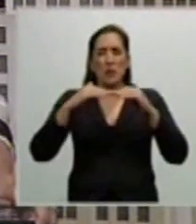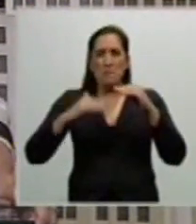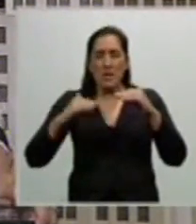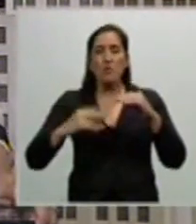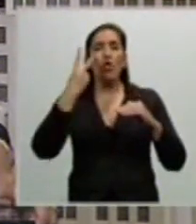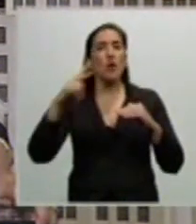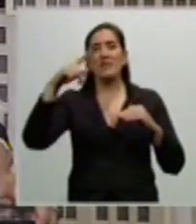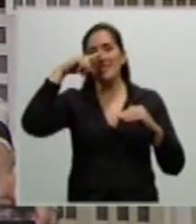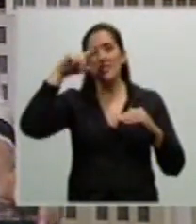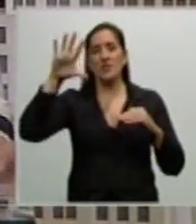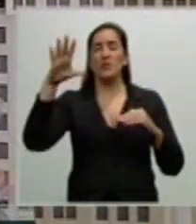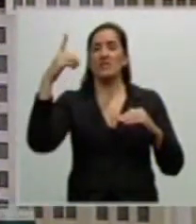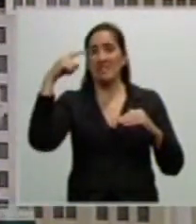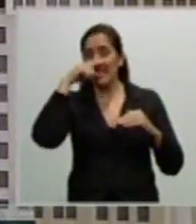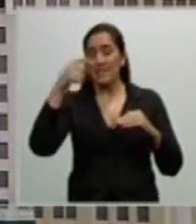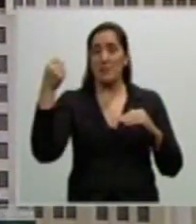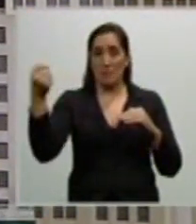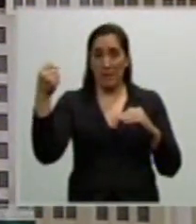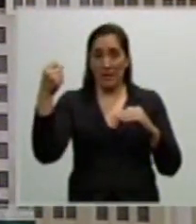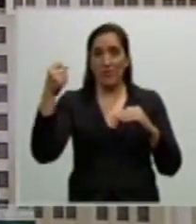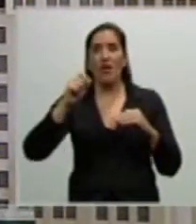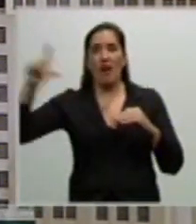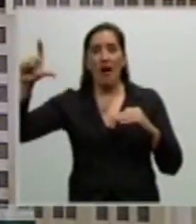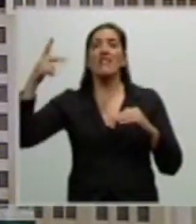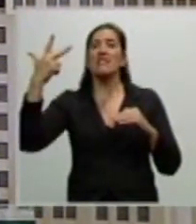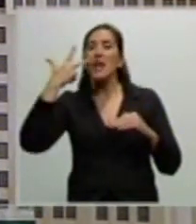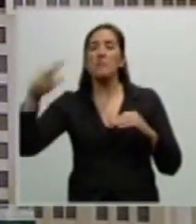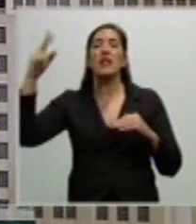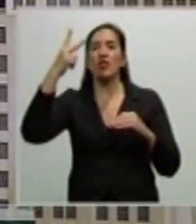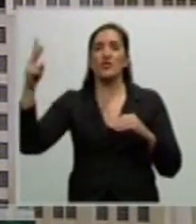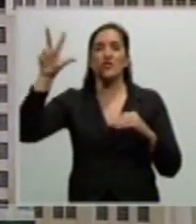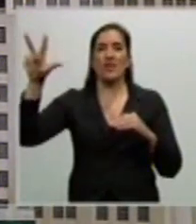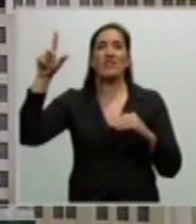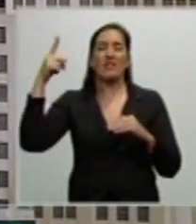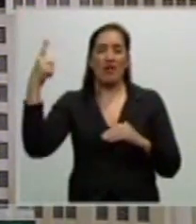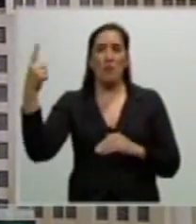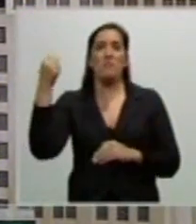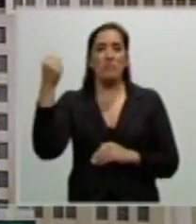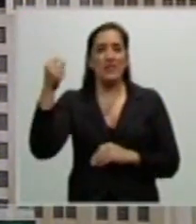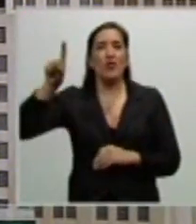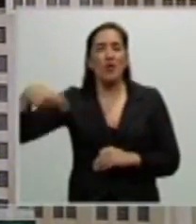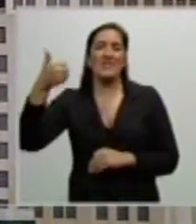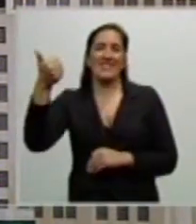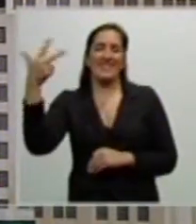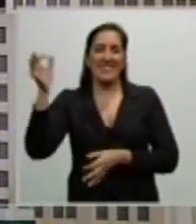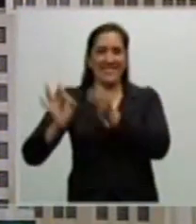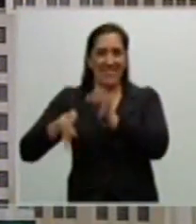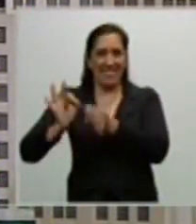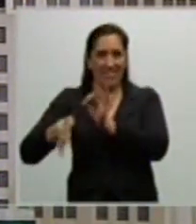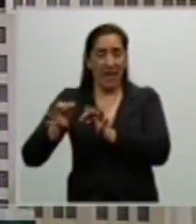.757 pesos a 3.231 pesos con 63 centavos.